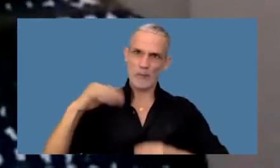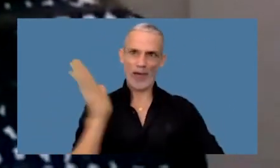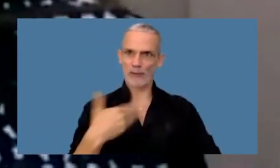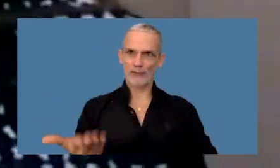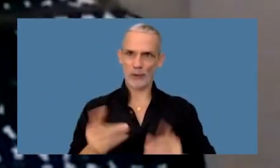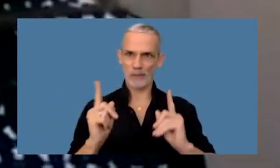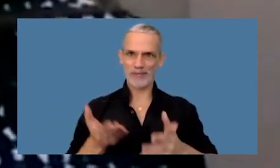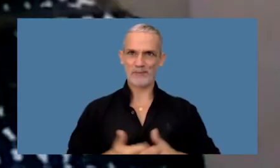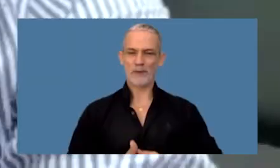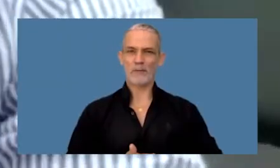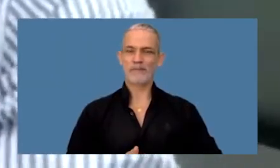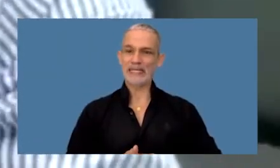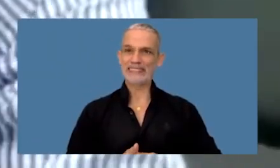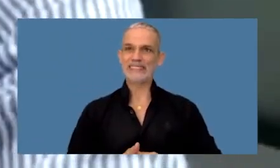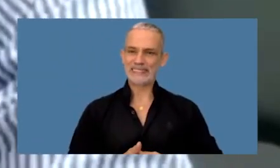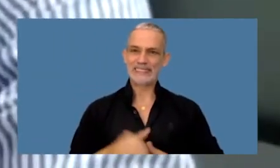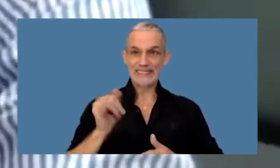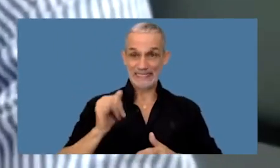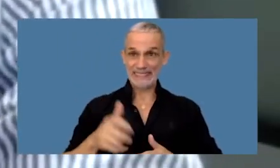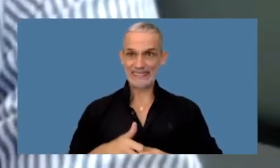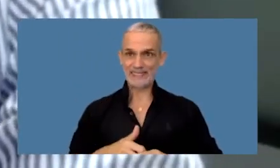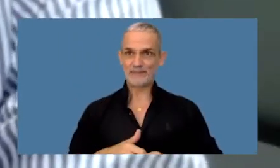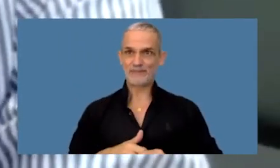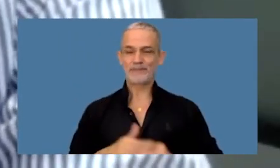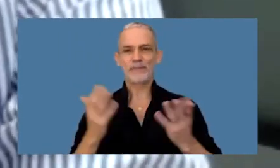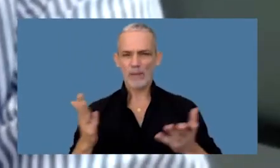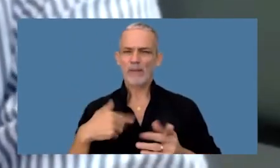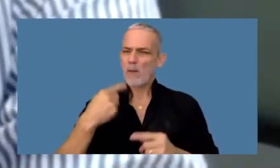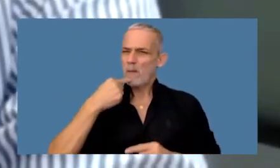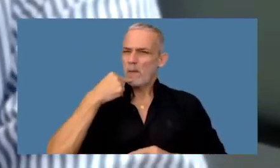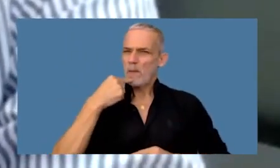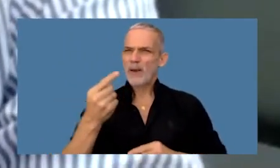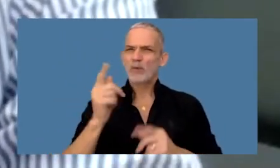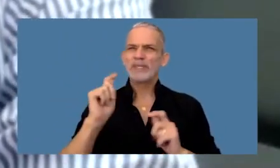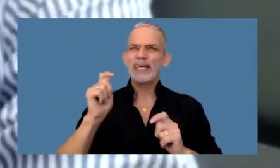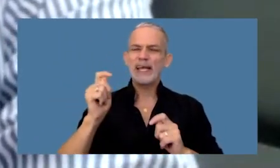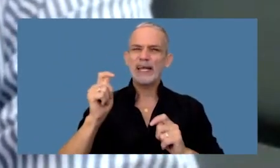a ver sí quién lo preguntaba Cristina